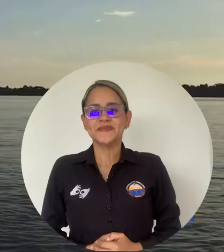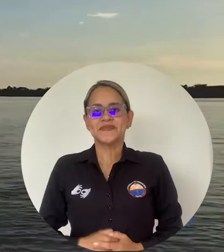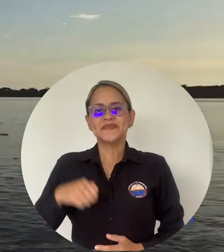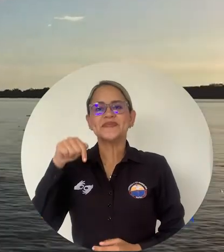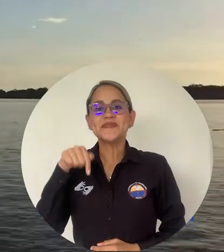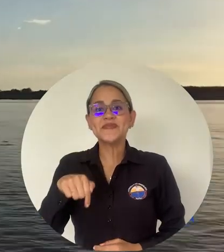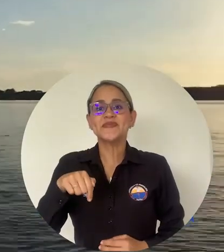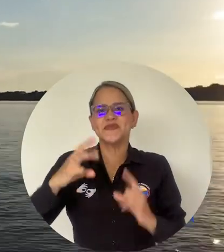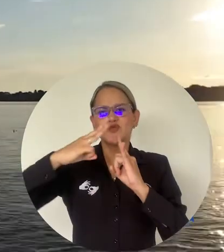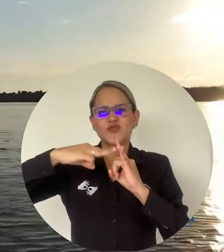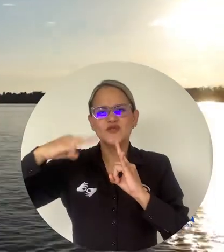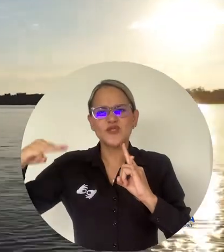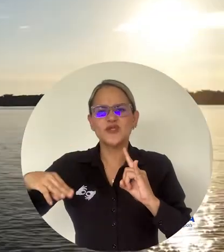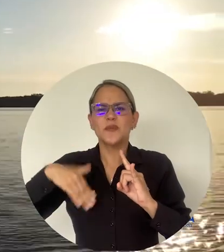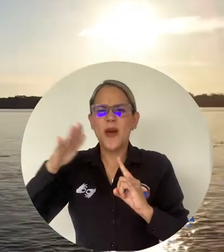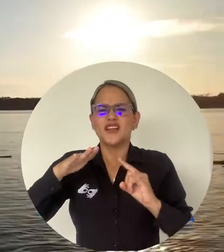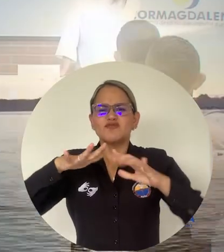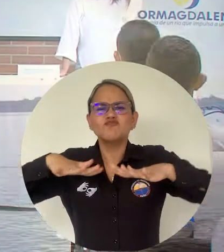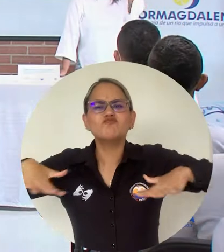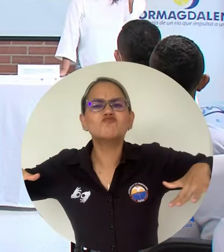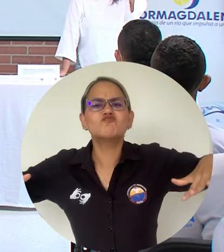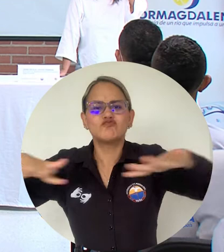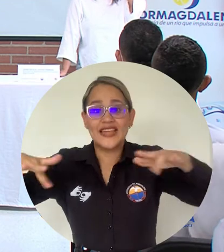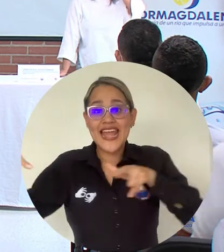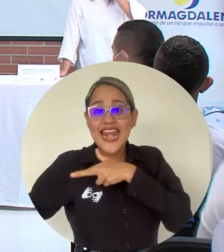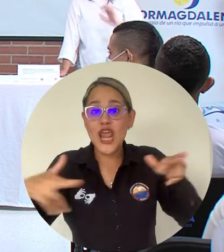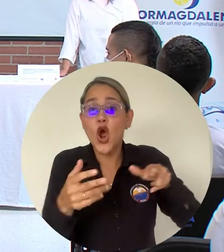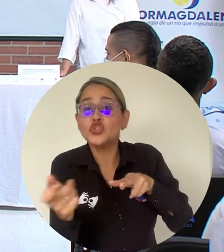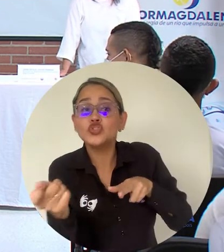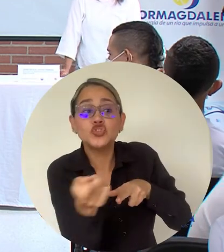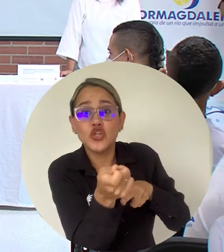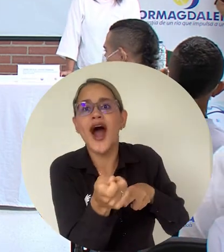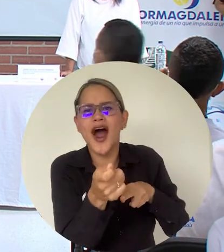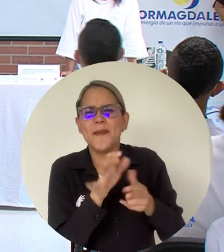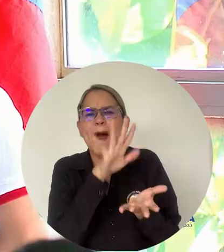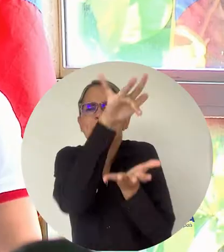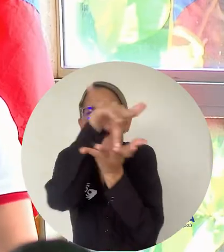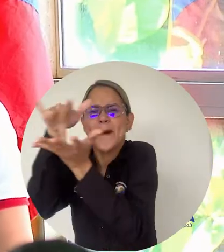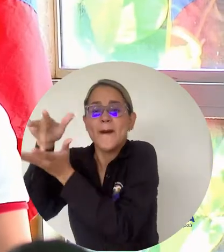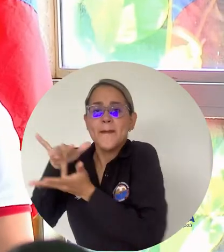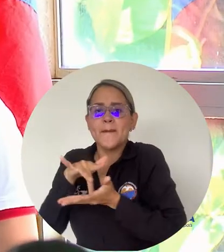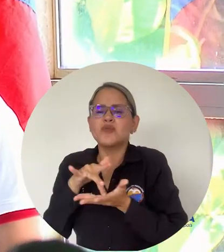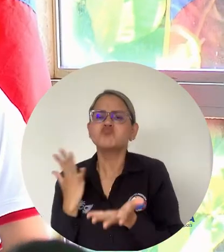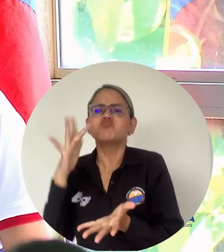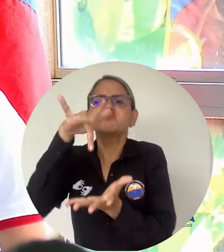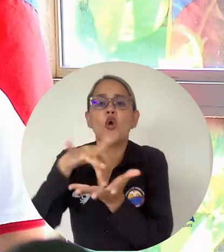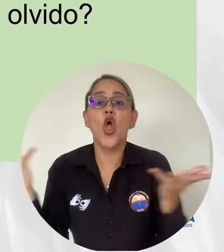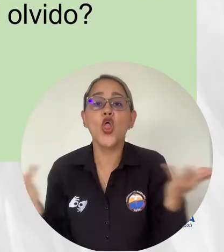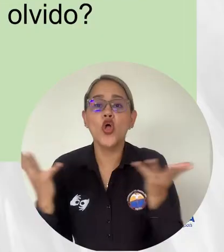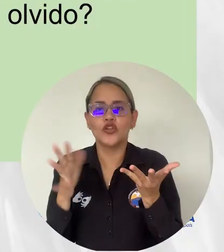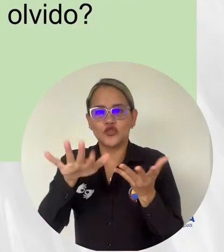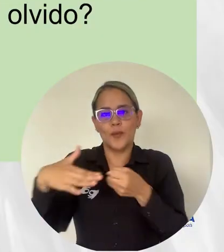Recorriendo cada territorio ribereño, la Cátedra del Río de la Universidad del Magdalena llegó esta vez hasta el barrio Las Flores en Barranquilla para